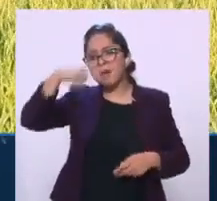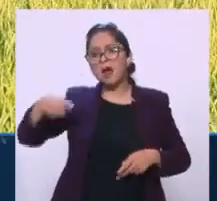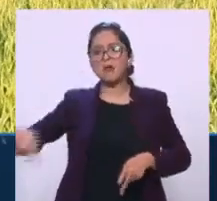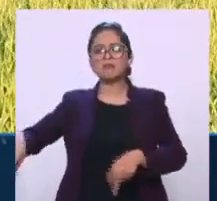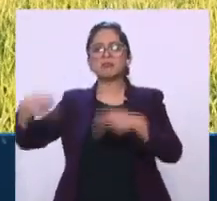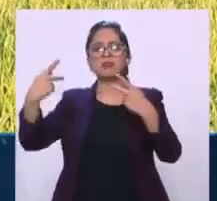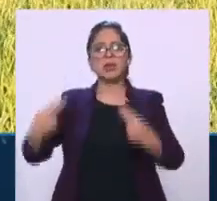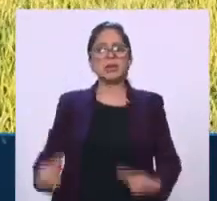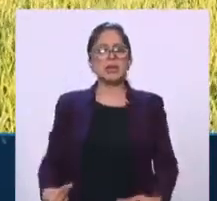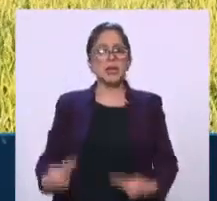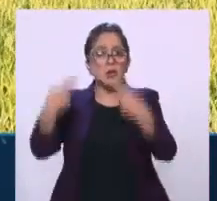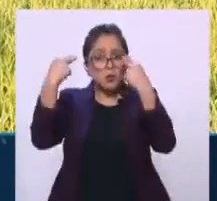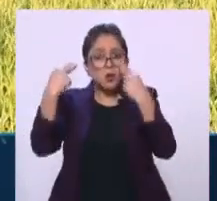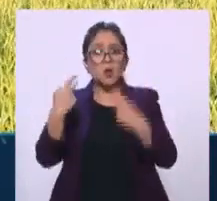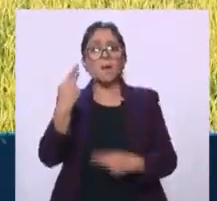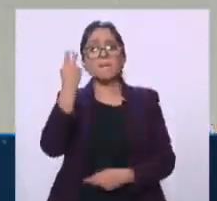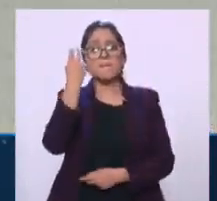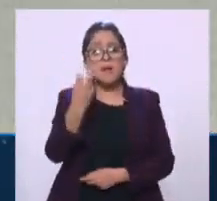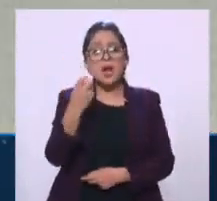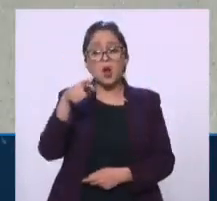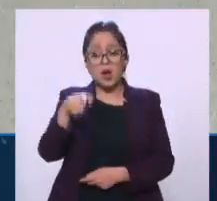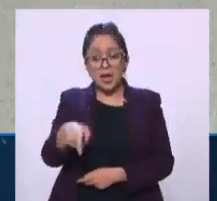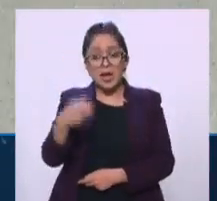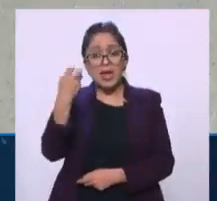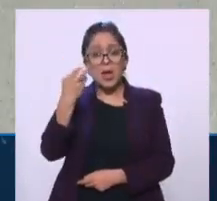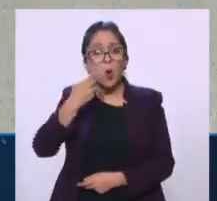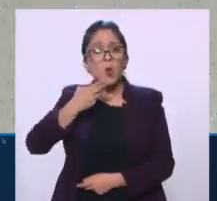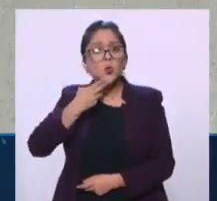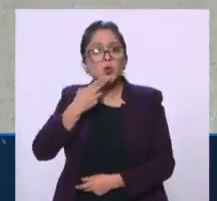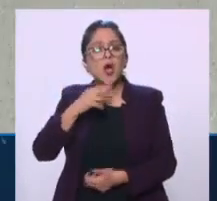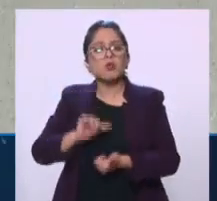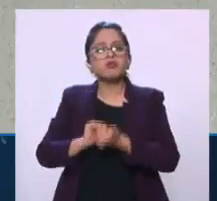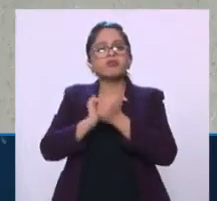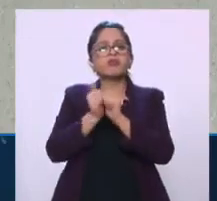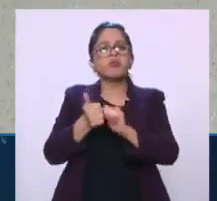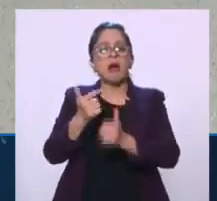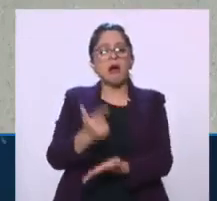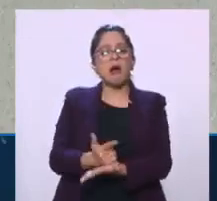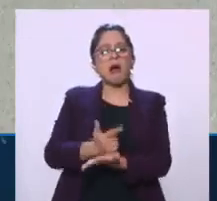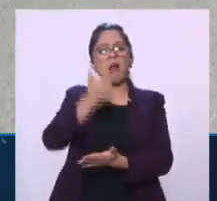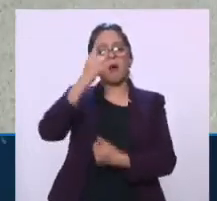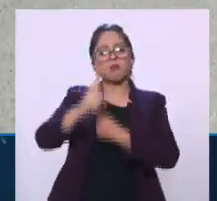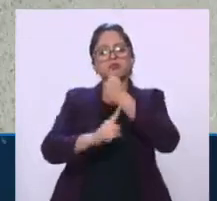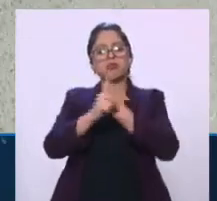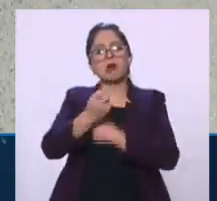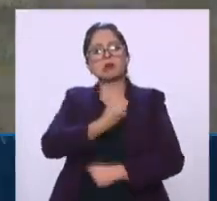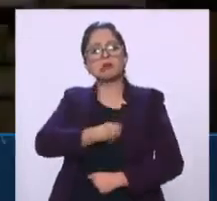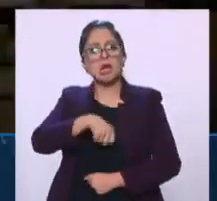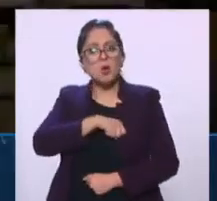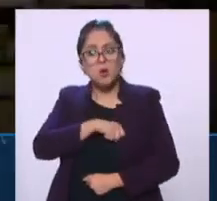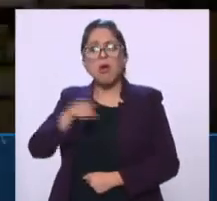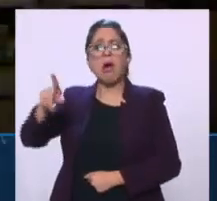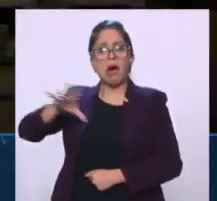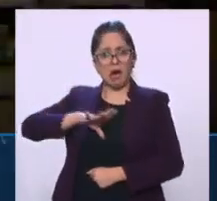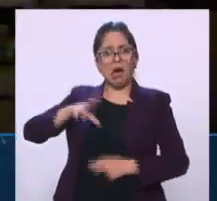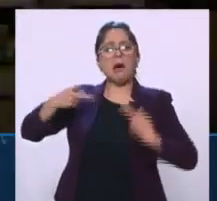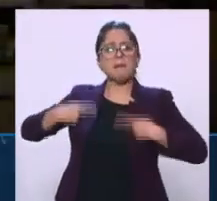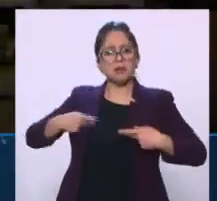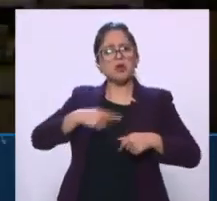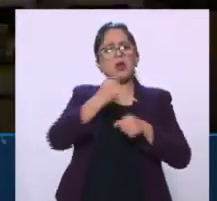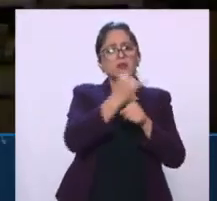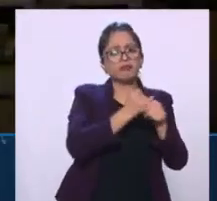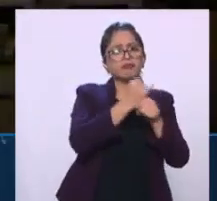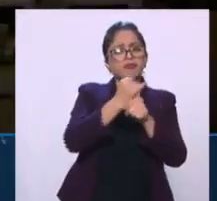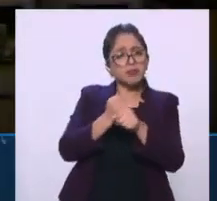hay que tomar en cuenta los efectos que produce principalmente en la salud, que hay más estudios. Pero también hay efectos